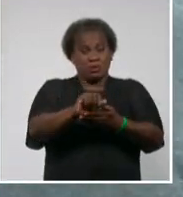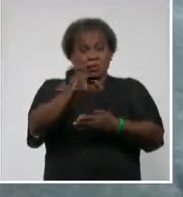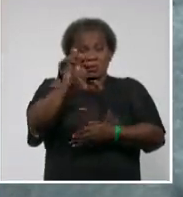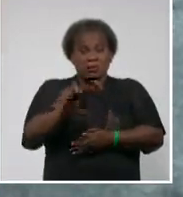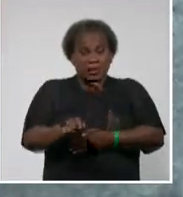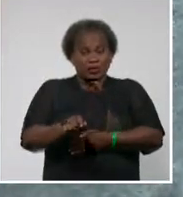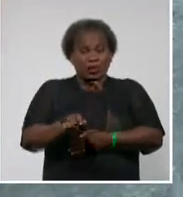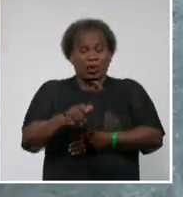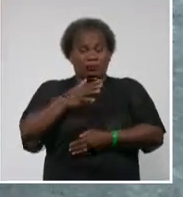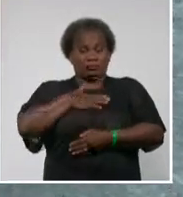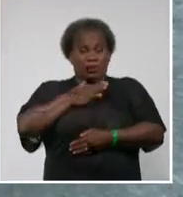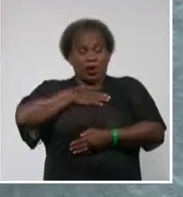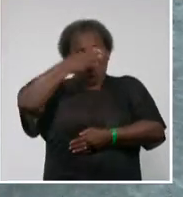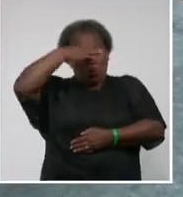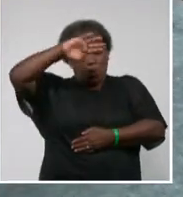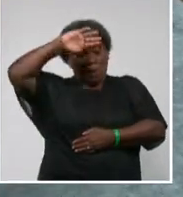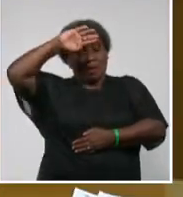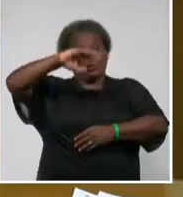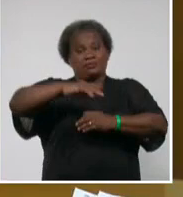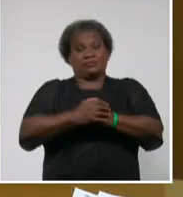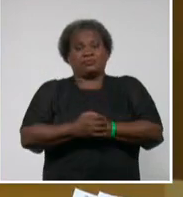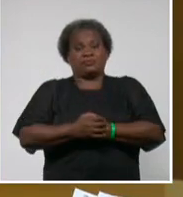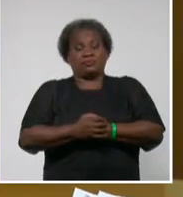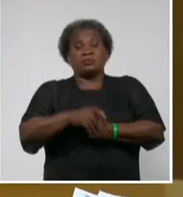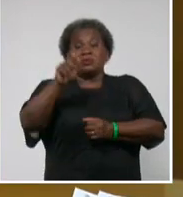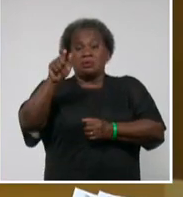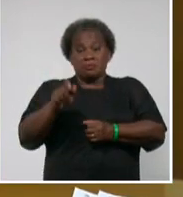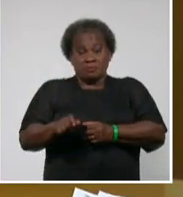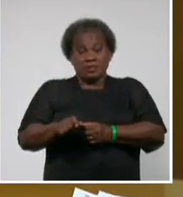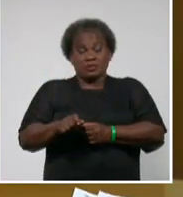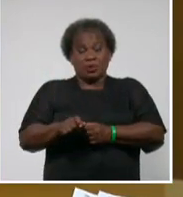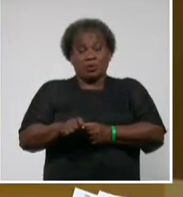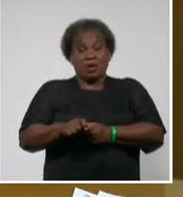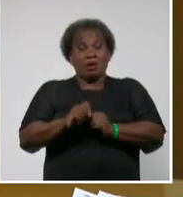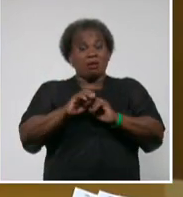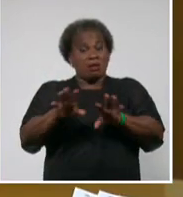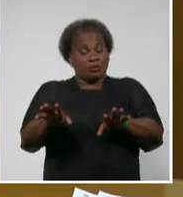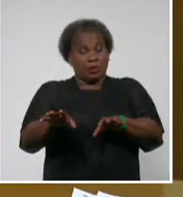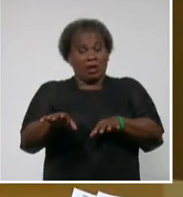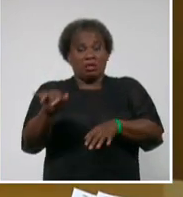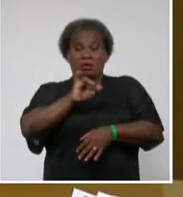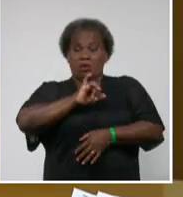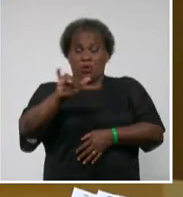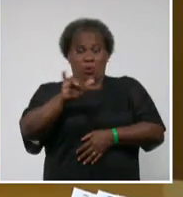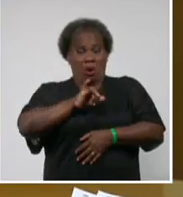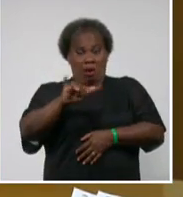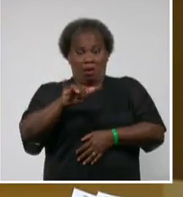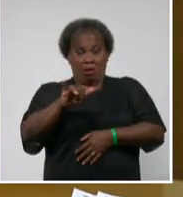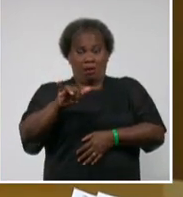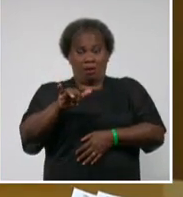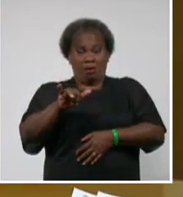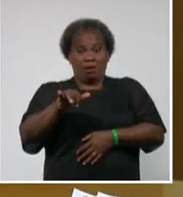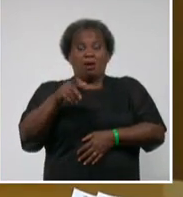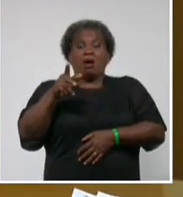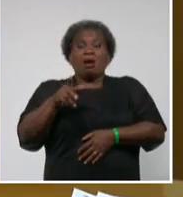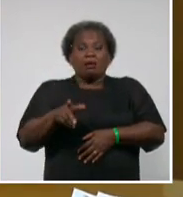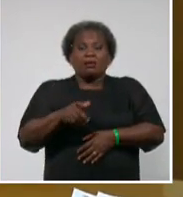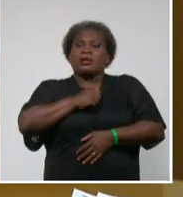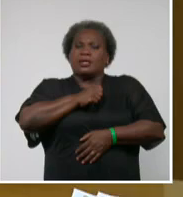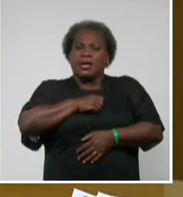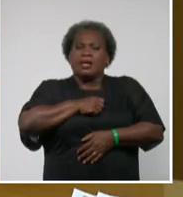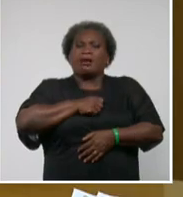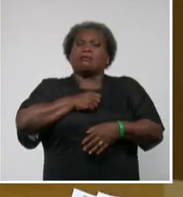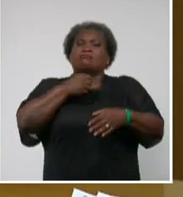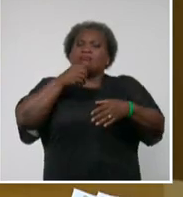jurídicas estatales cubanas y para las personas naturales, principalmente el servicio de apertura de cuenta para que